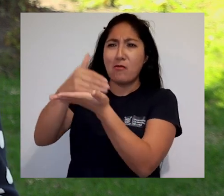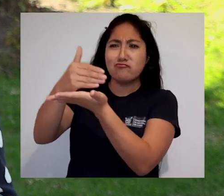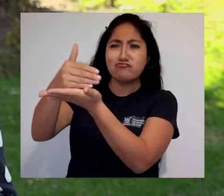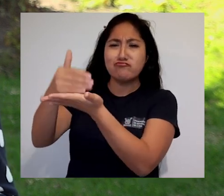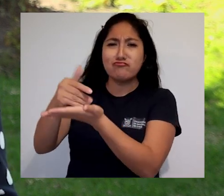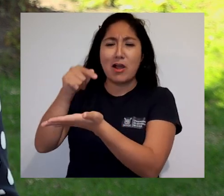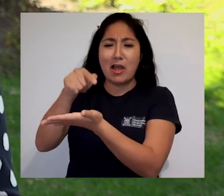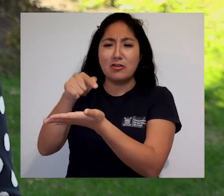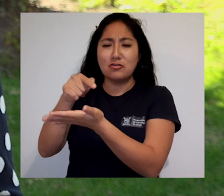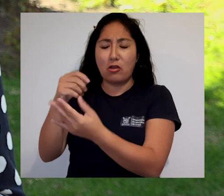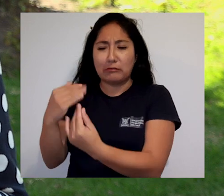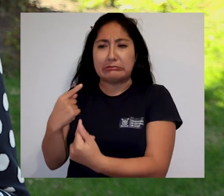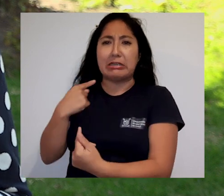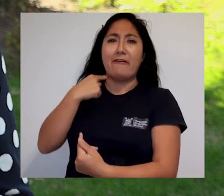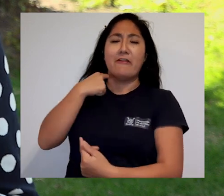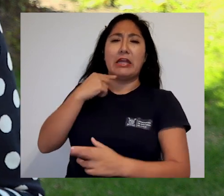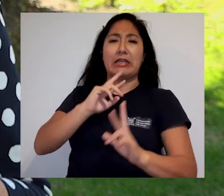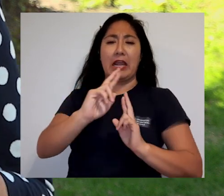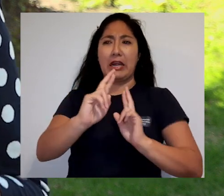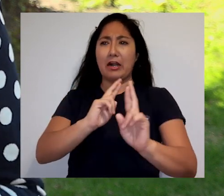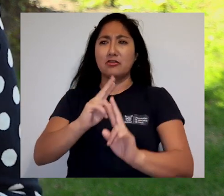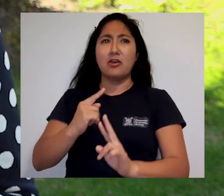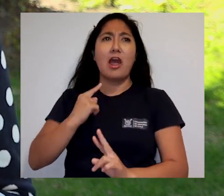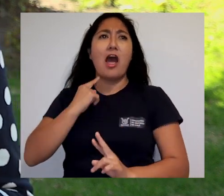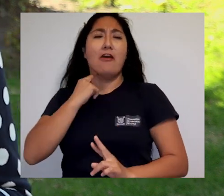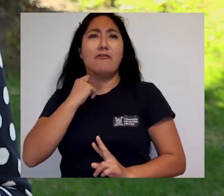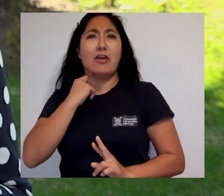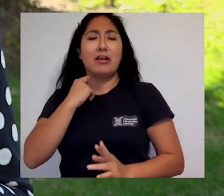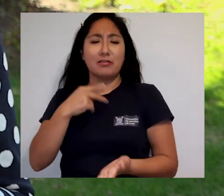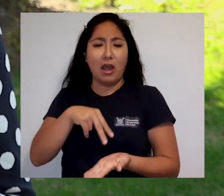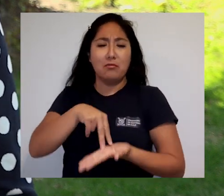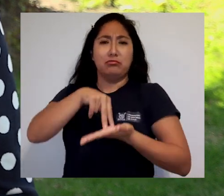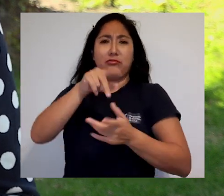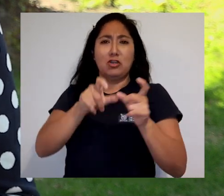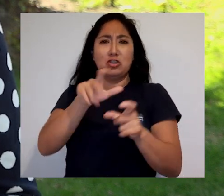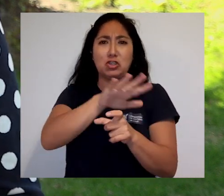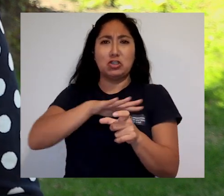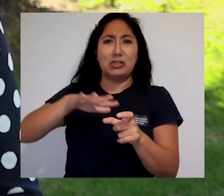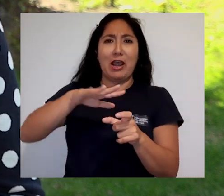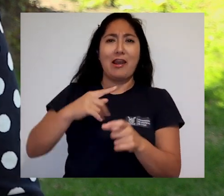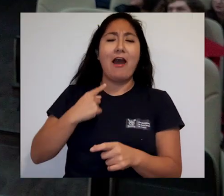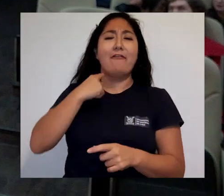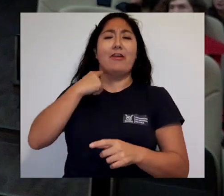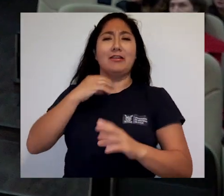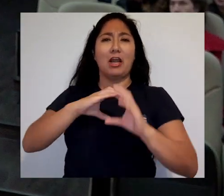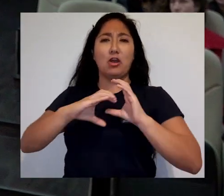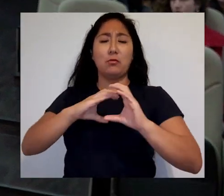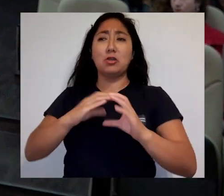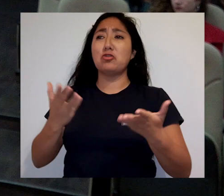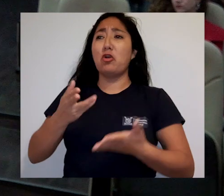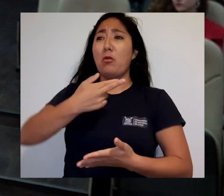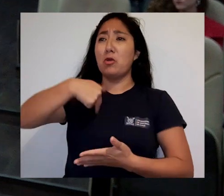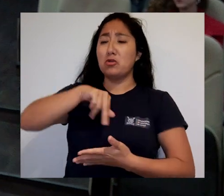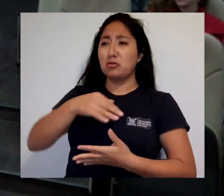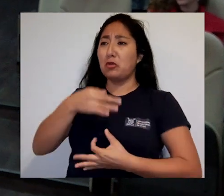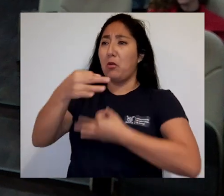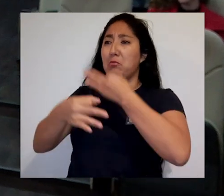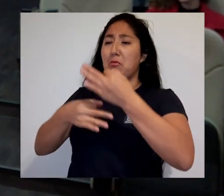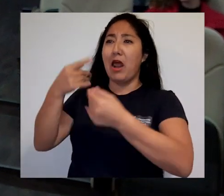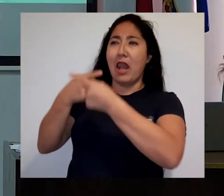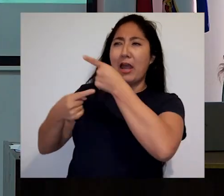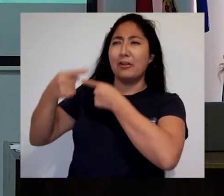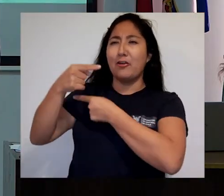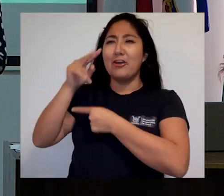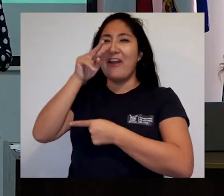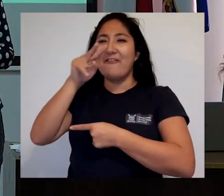influyen dentro de las relaciones, las posiciones sociales y la comunicación. La manera en cómo nos contamos las historias